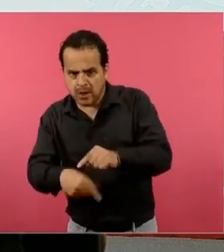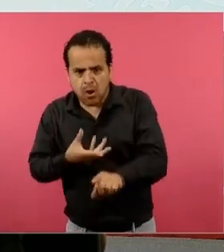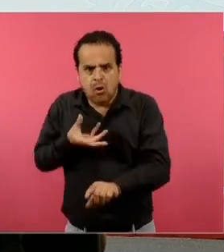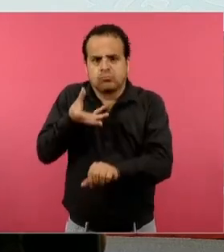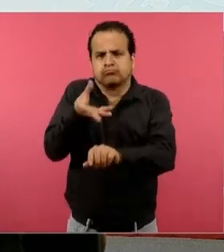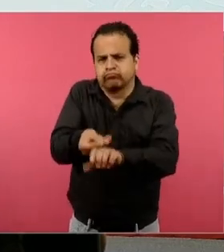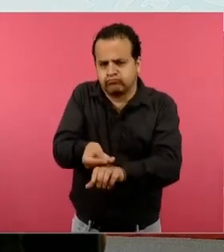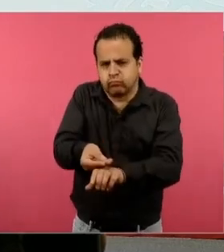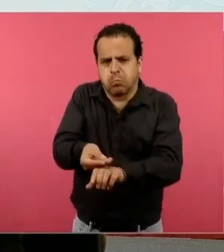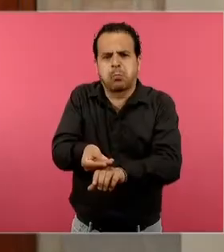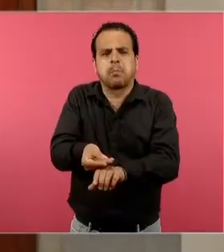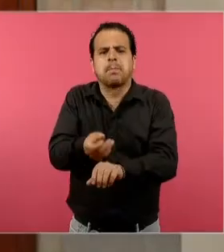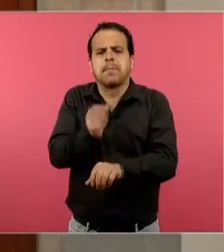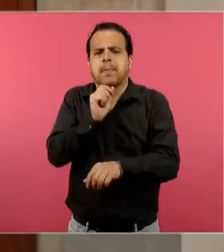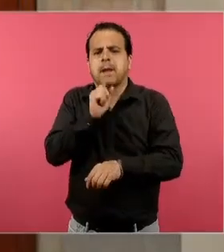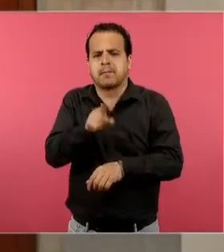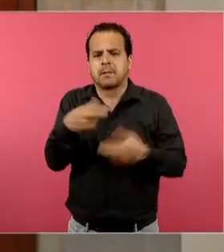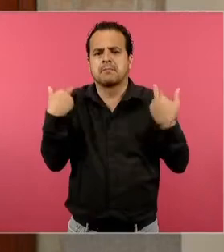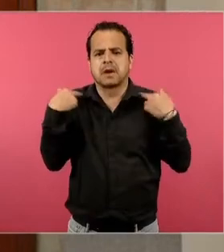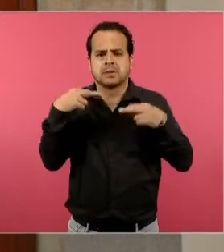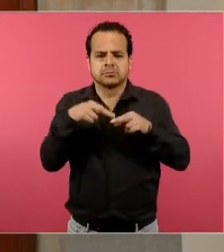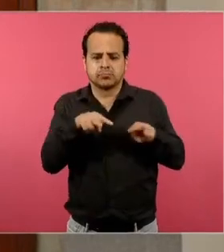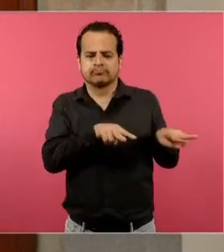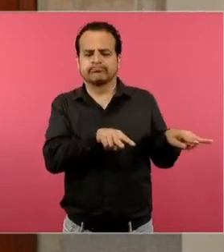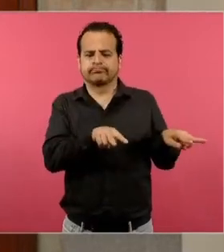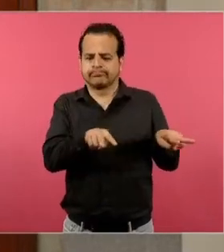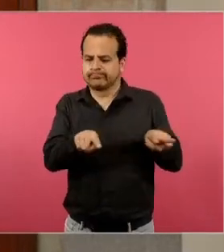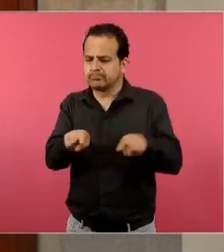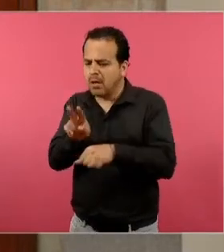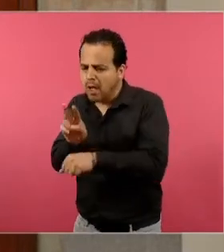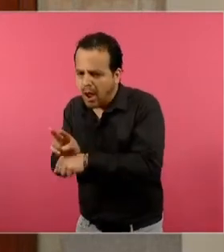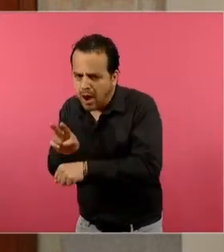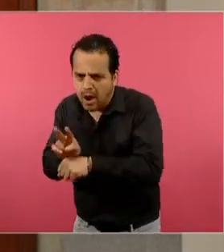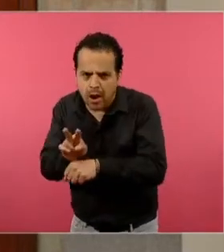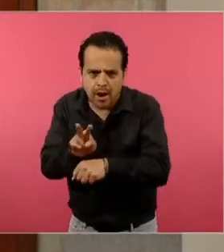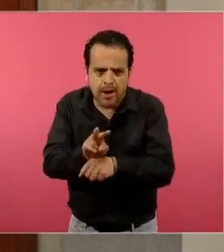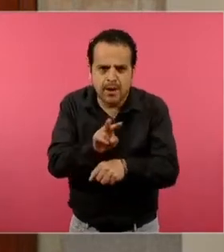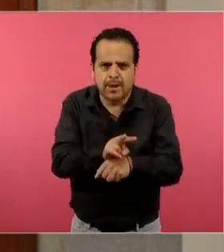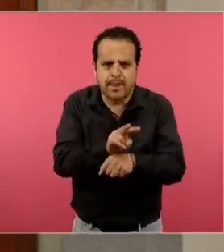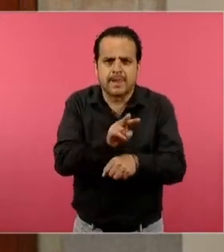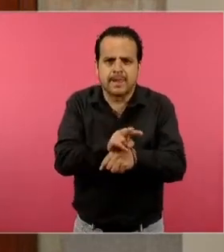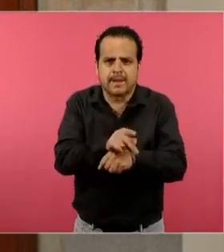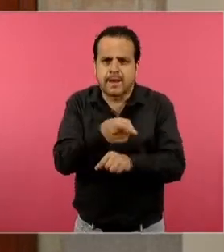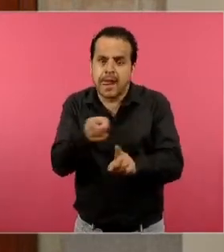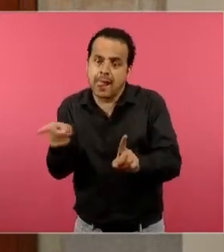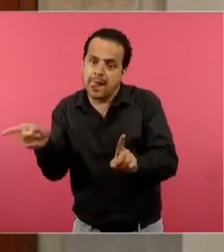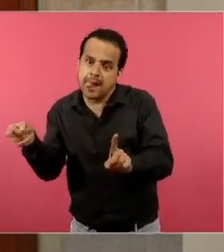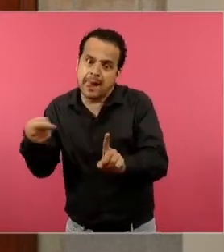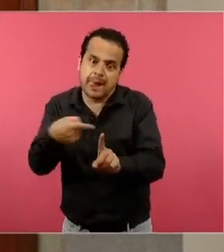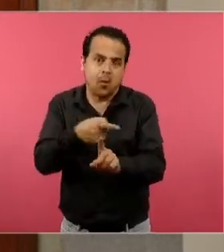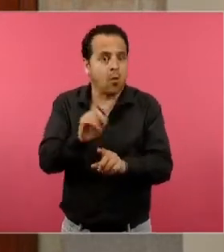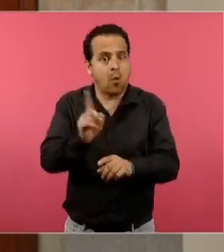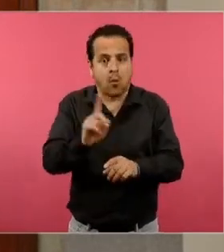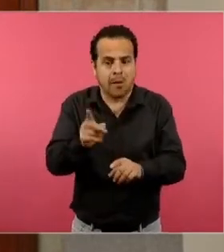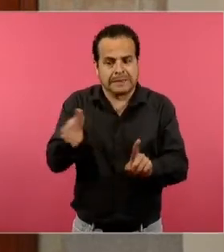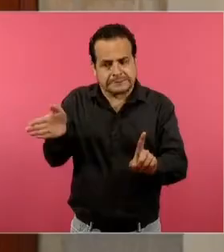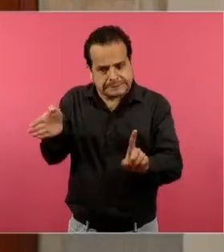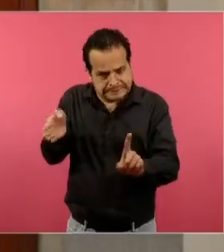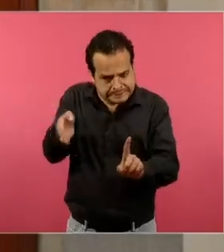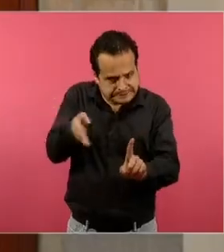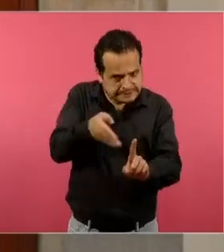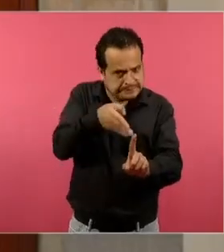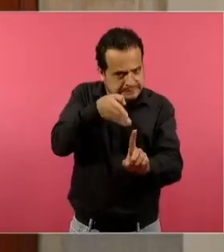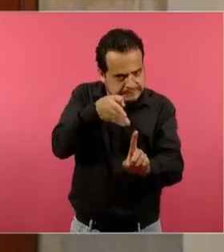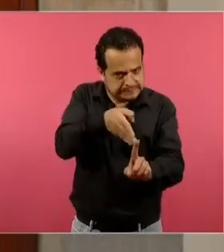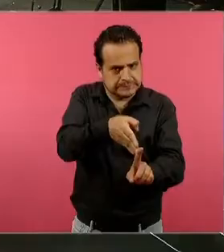el maestro va a ser ya importante, porque también le va a dar orientación al trabajo, te falta esto, te sobra, te recomiendo